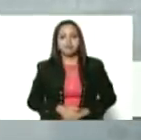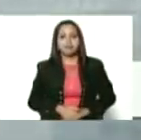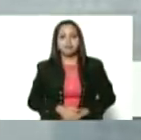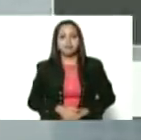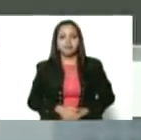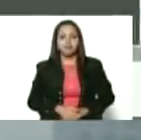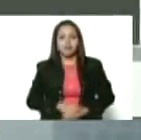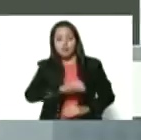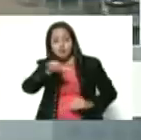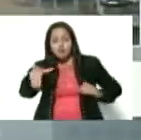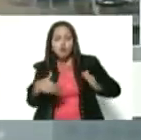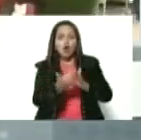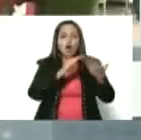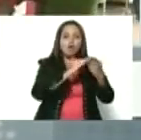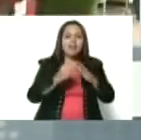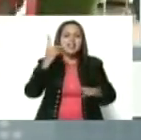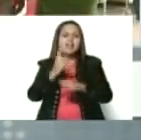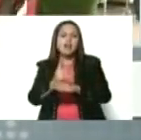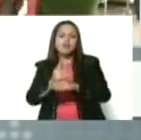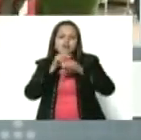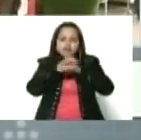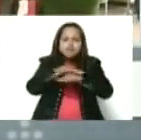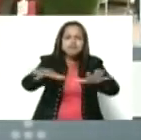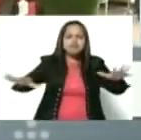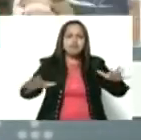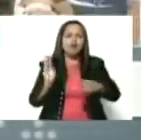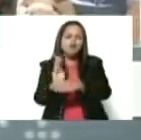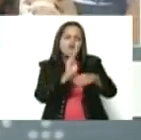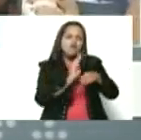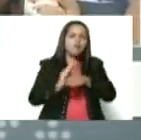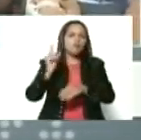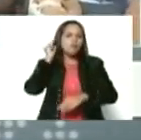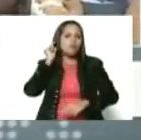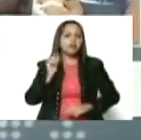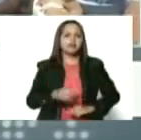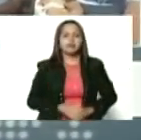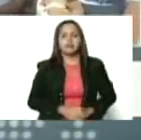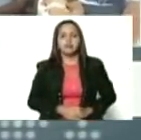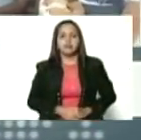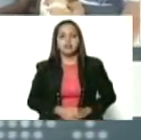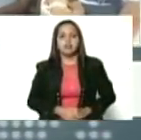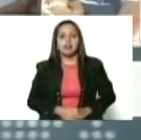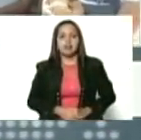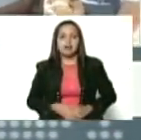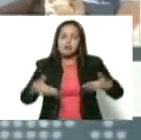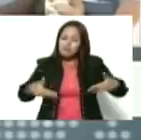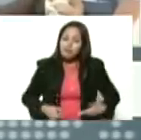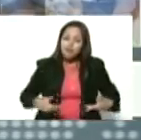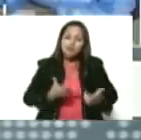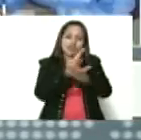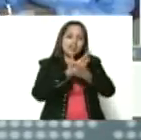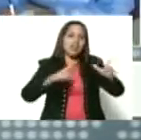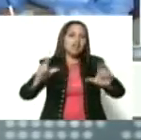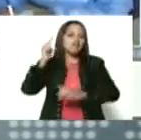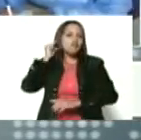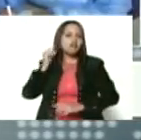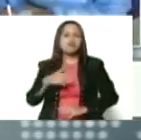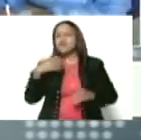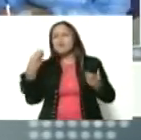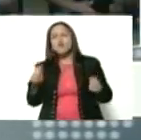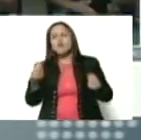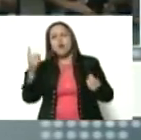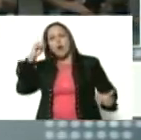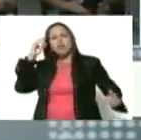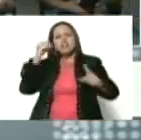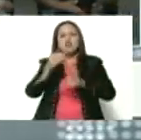comunal debemos llegar en la red de protección de la mujer, de la lucha por la emancipación de la mujer. ¿Cuál es el objetivo